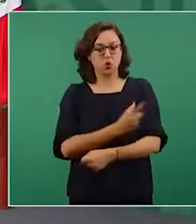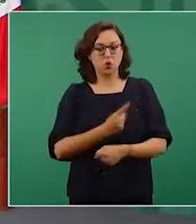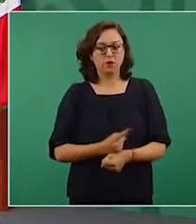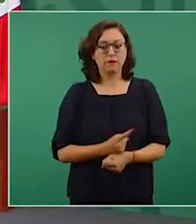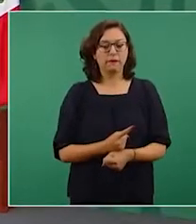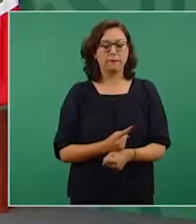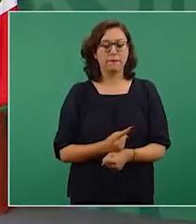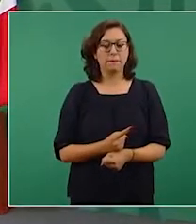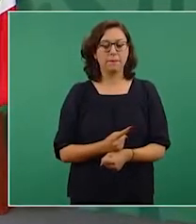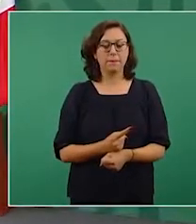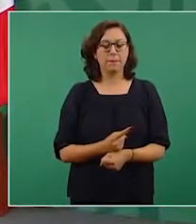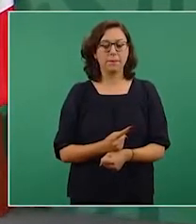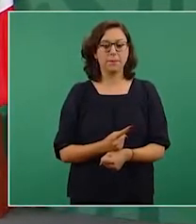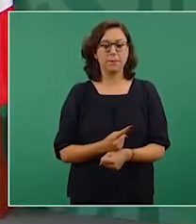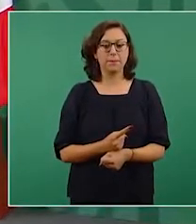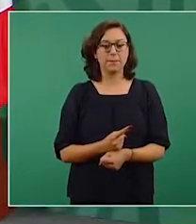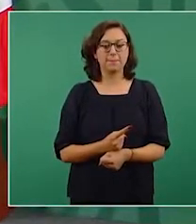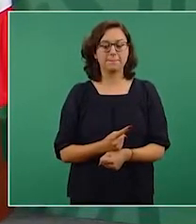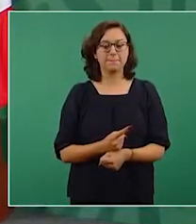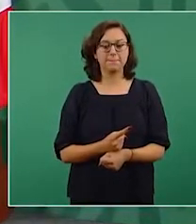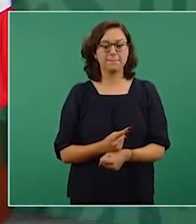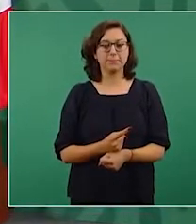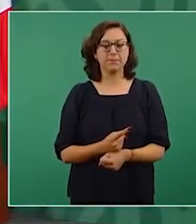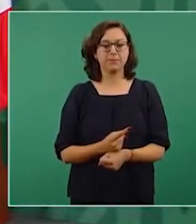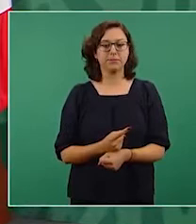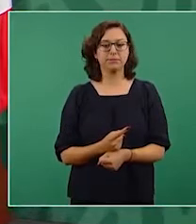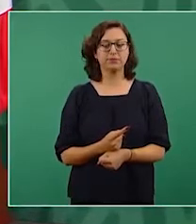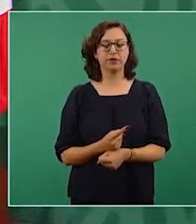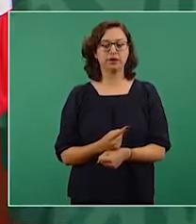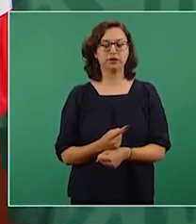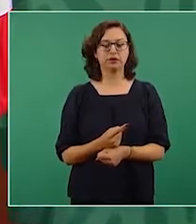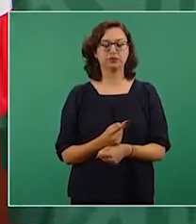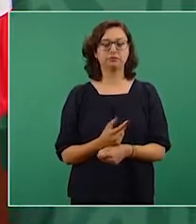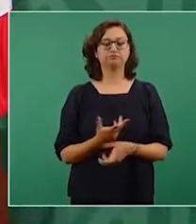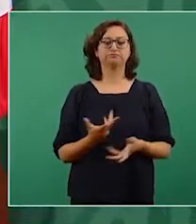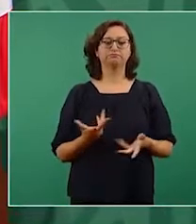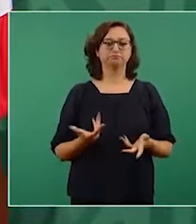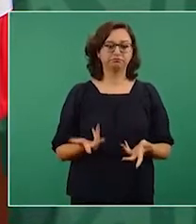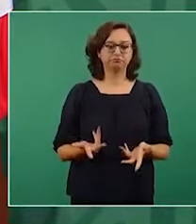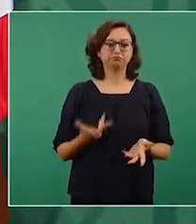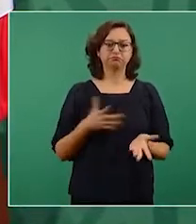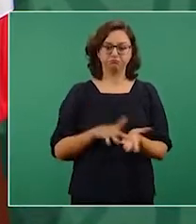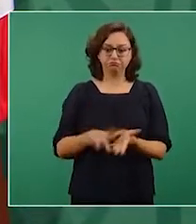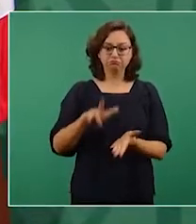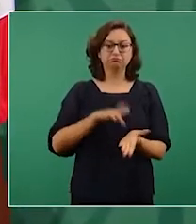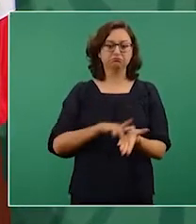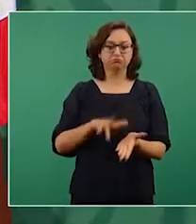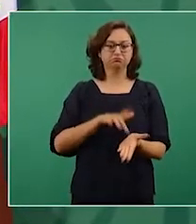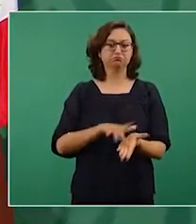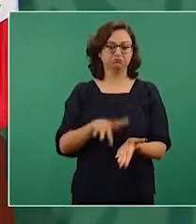nos apoye.